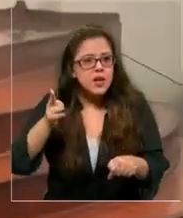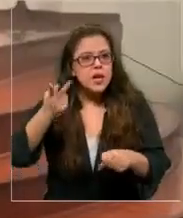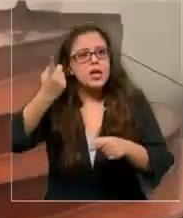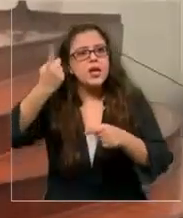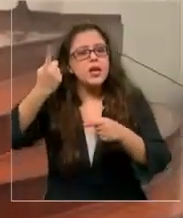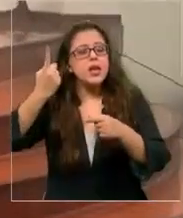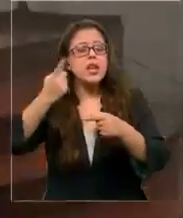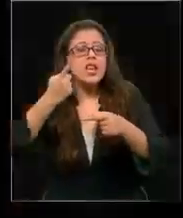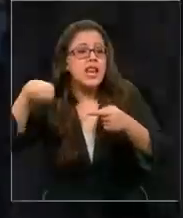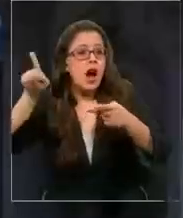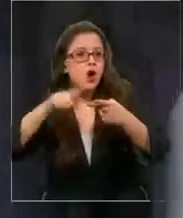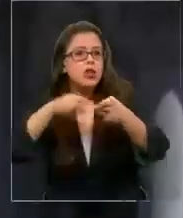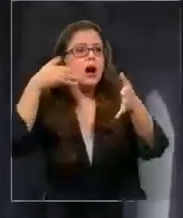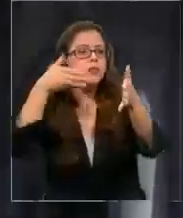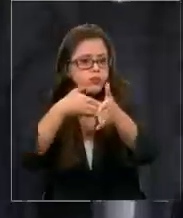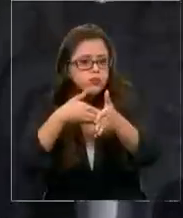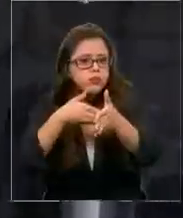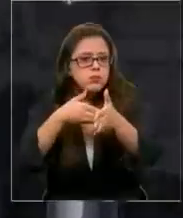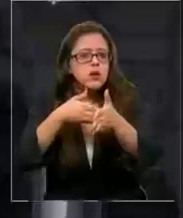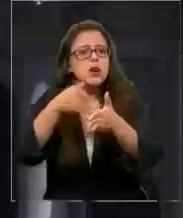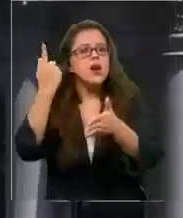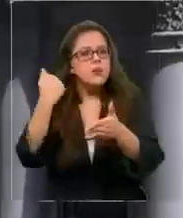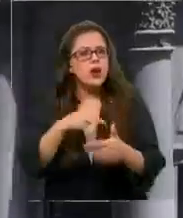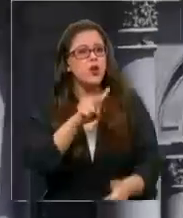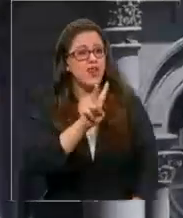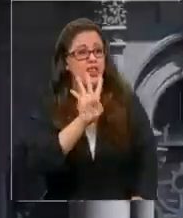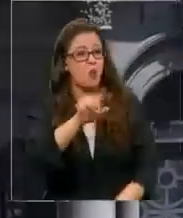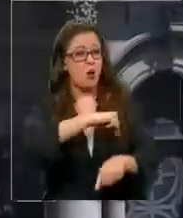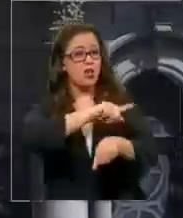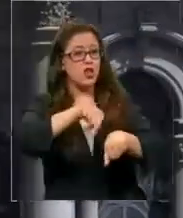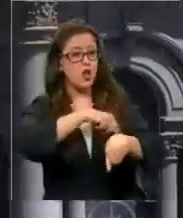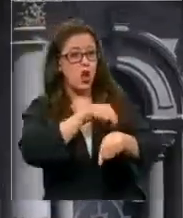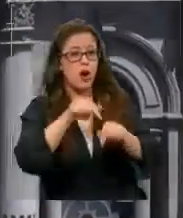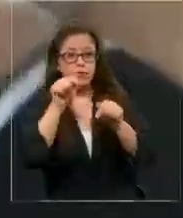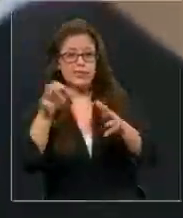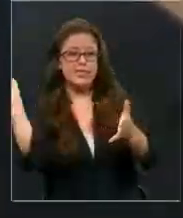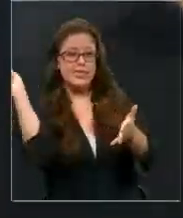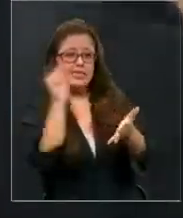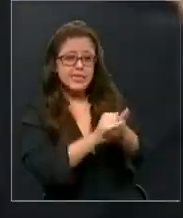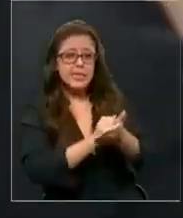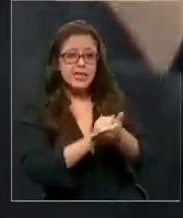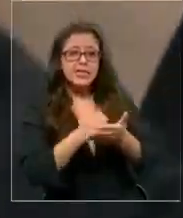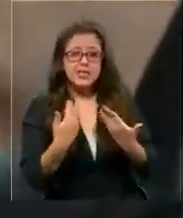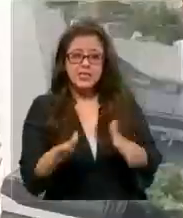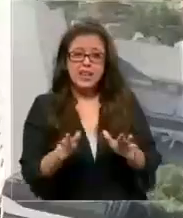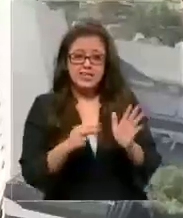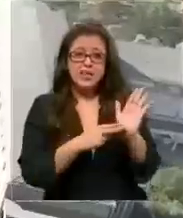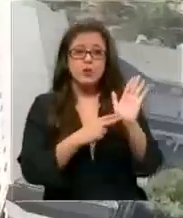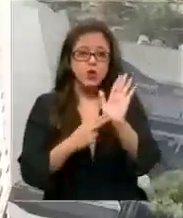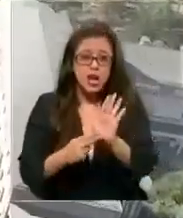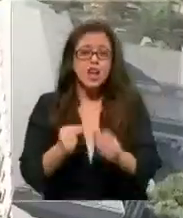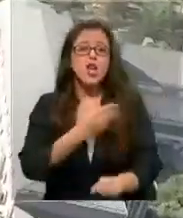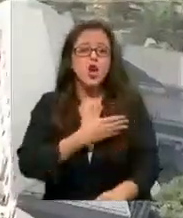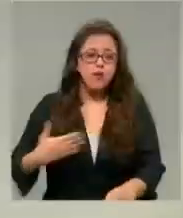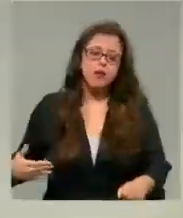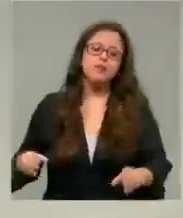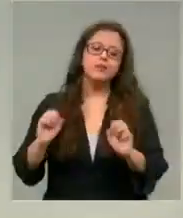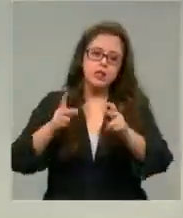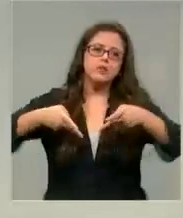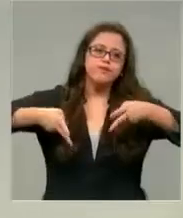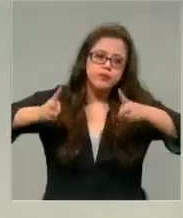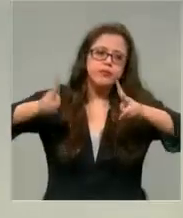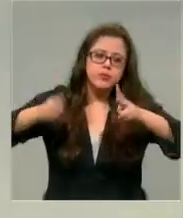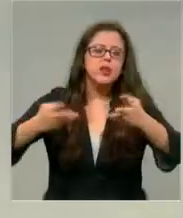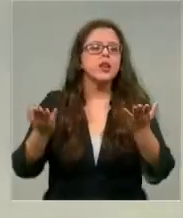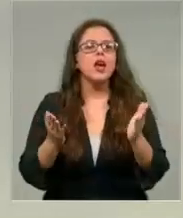cosa es prohibir. Y no pasaron ni 24 horas para que ese reclamo hiciera efecto y el gobierno finalmente autorizar a